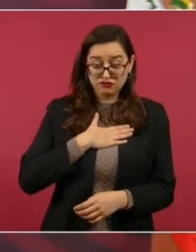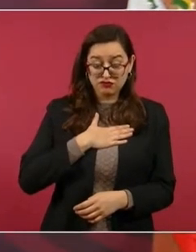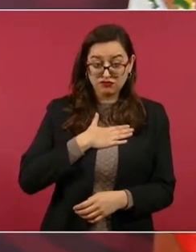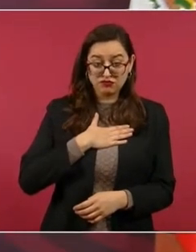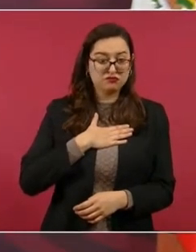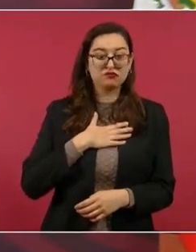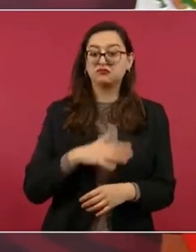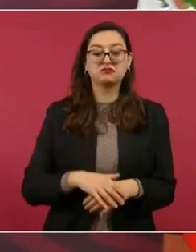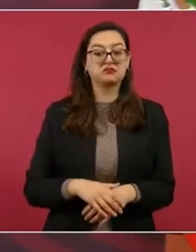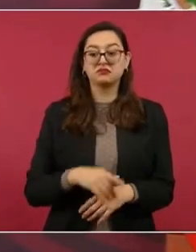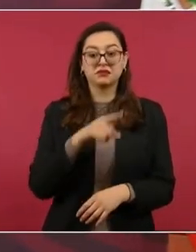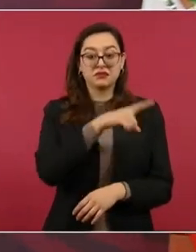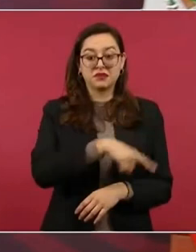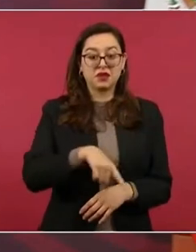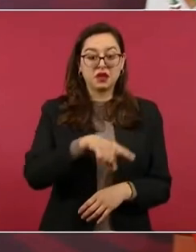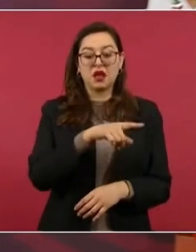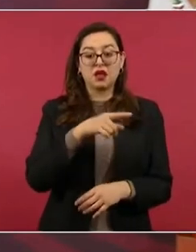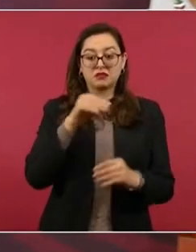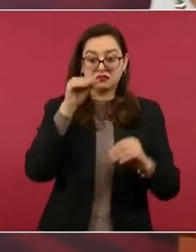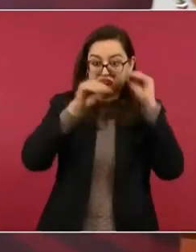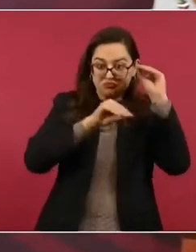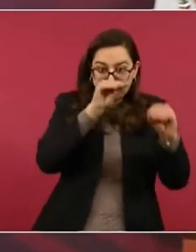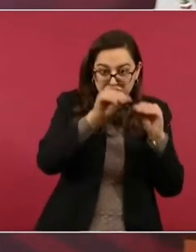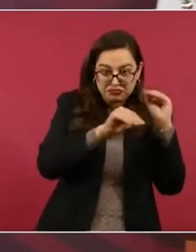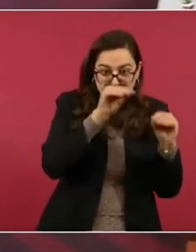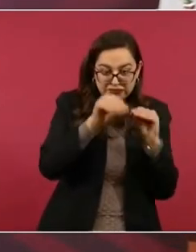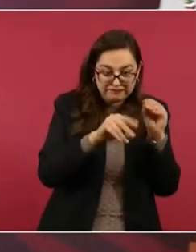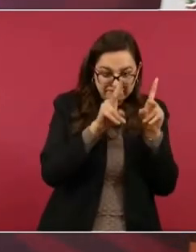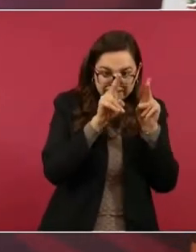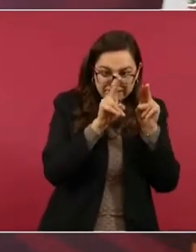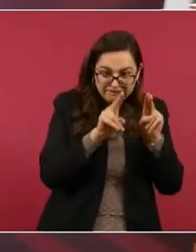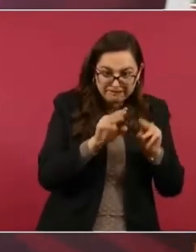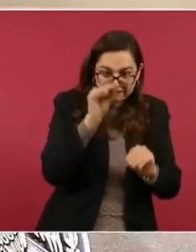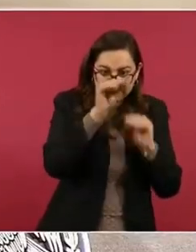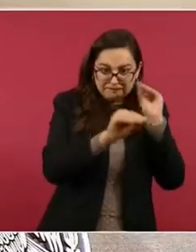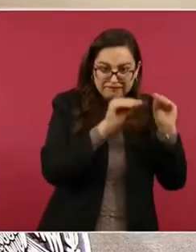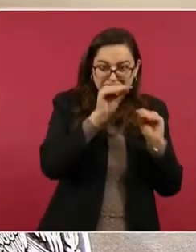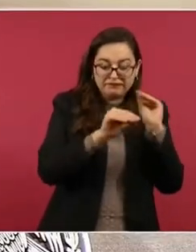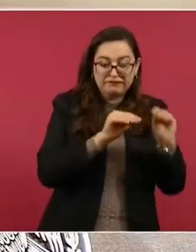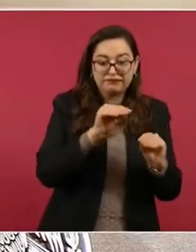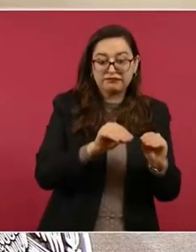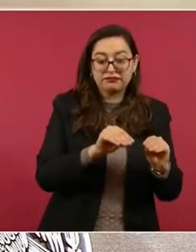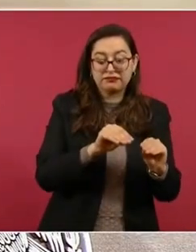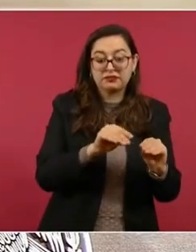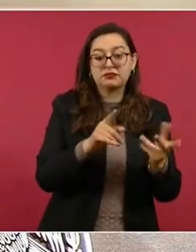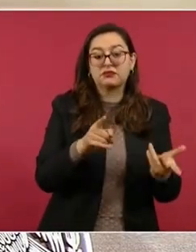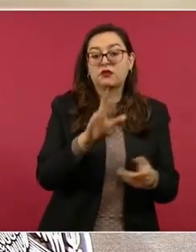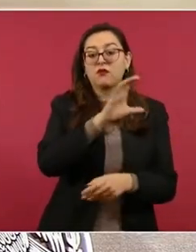la pusieron ahí, es del presidente Trump.